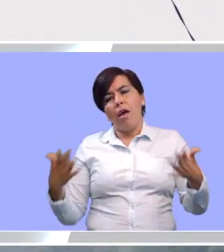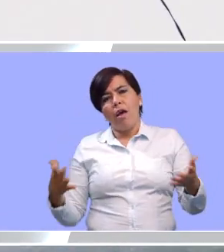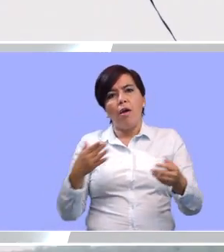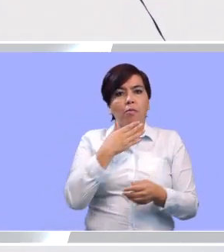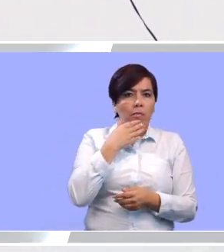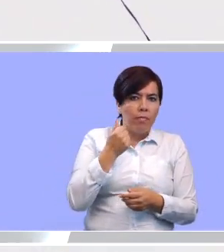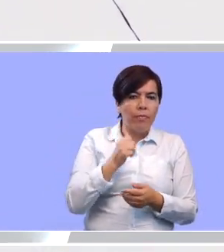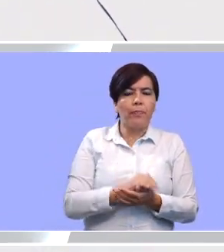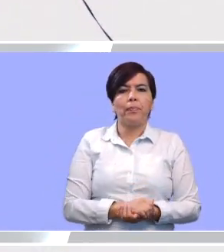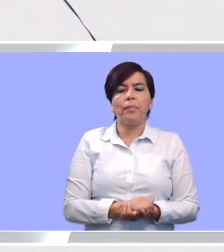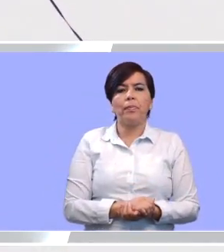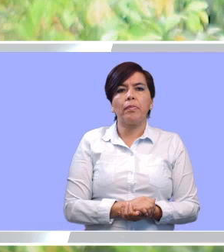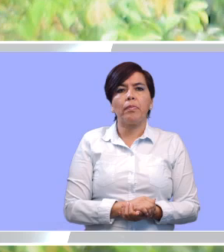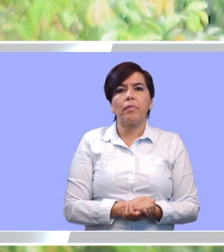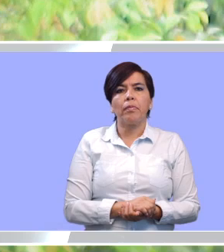usuarios más.